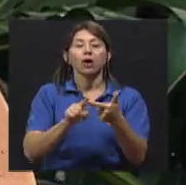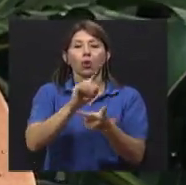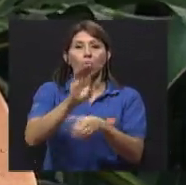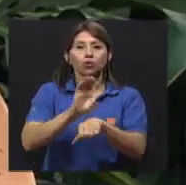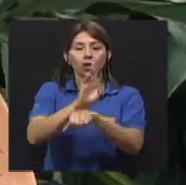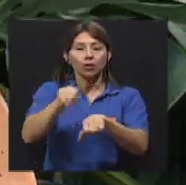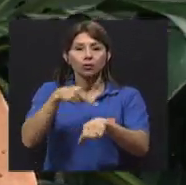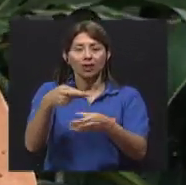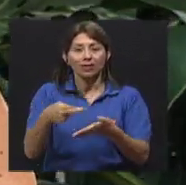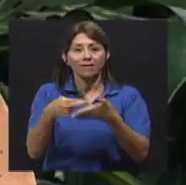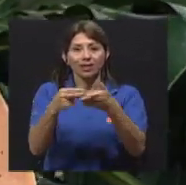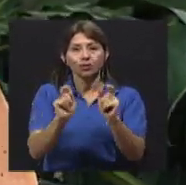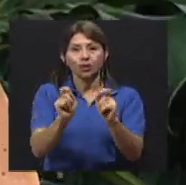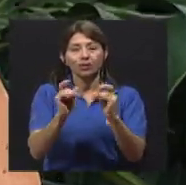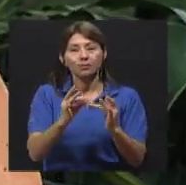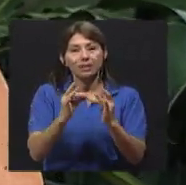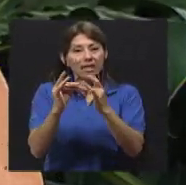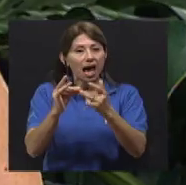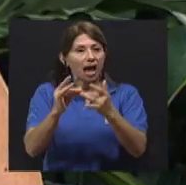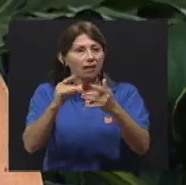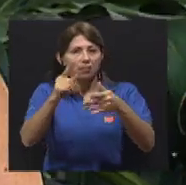Nacional de Rehabilitación y Educación Especial.